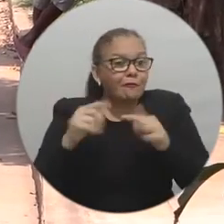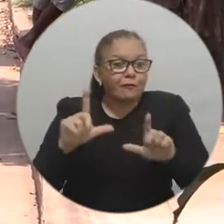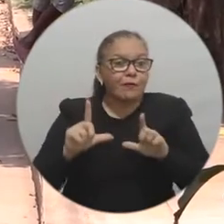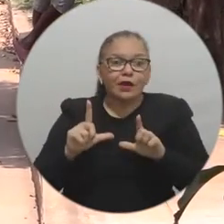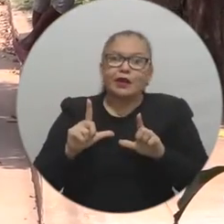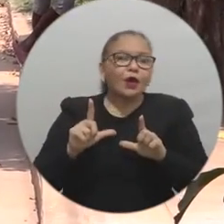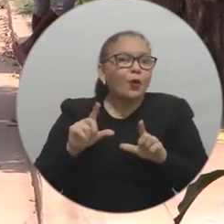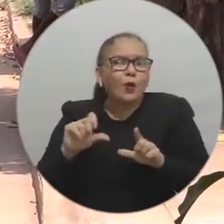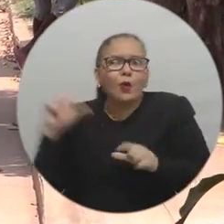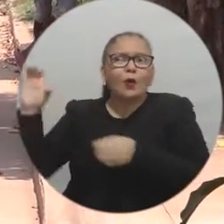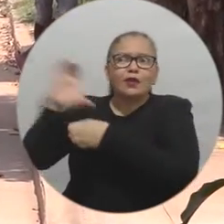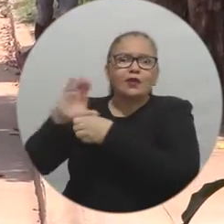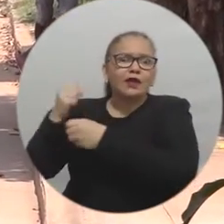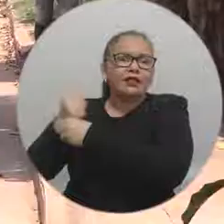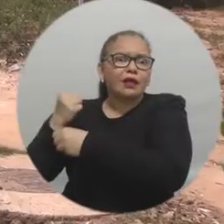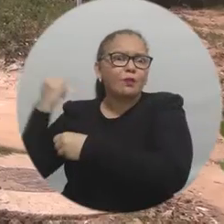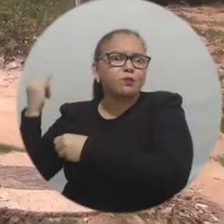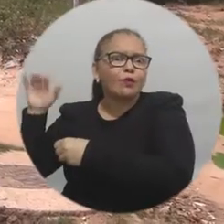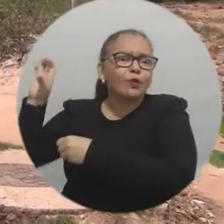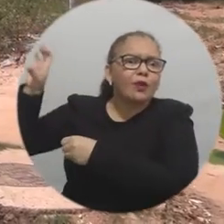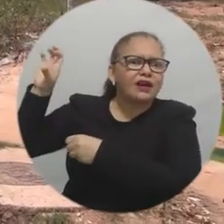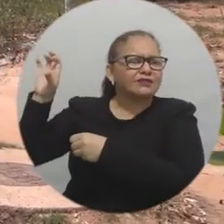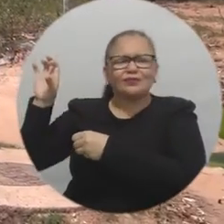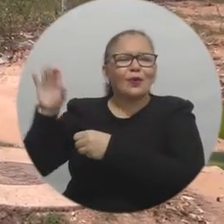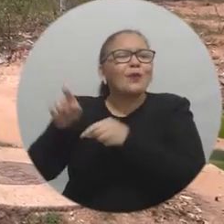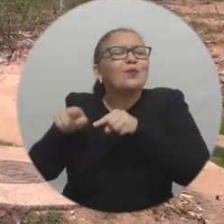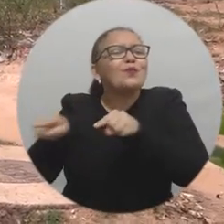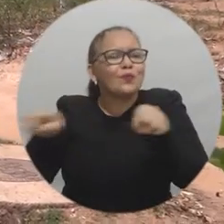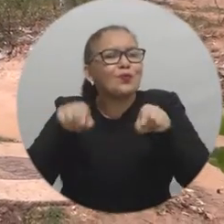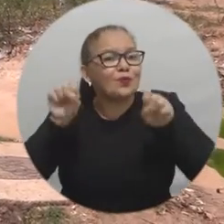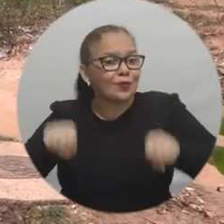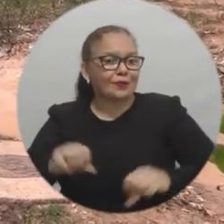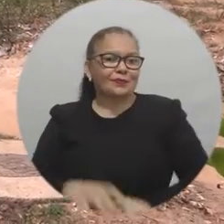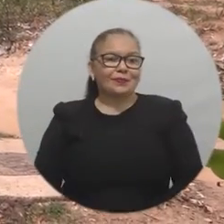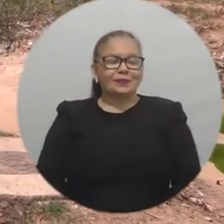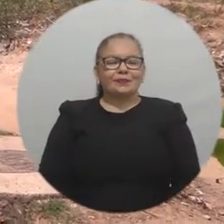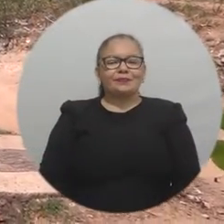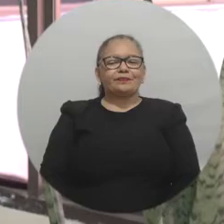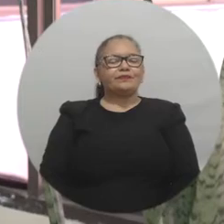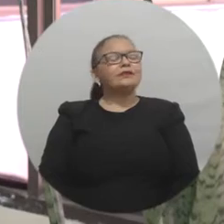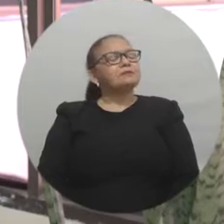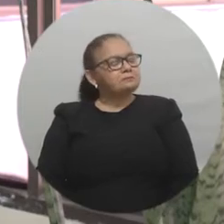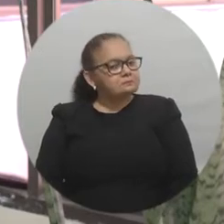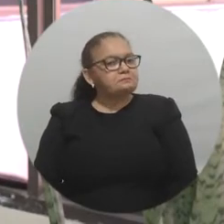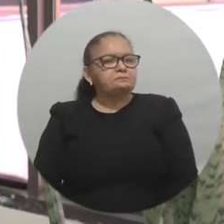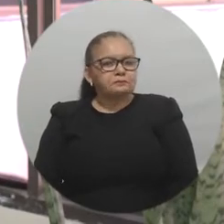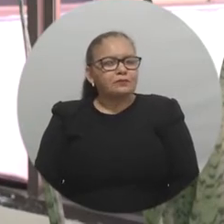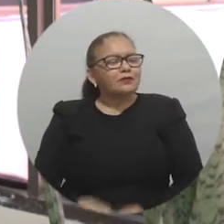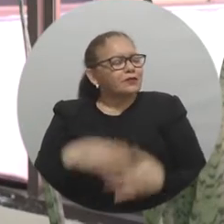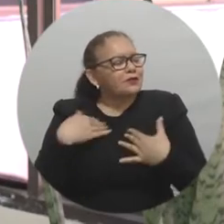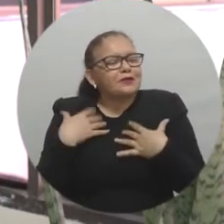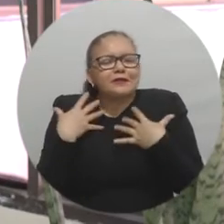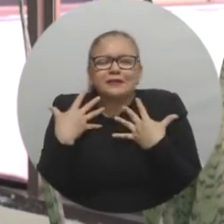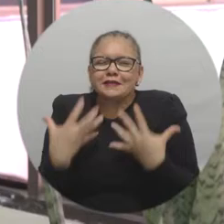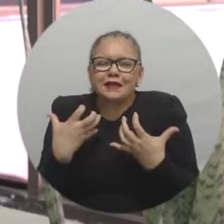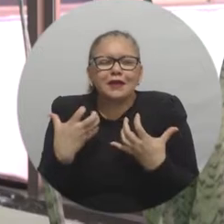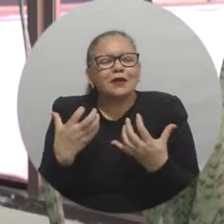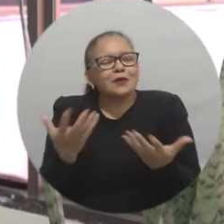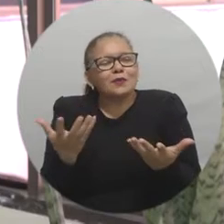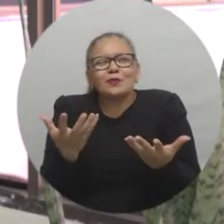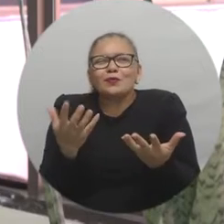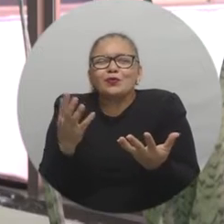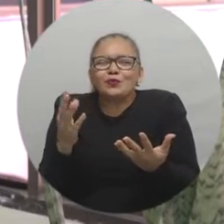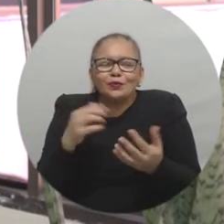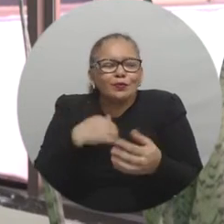a otras ciudades o a otros países cuando tienen mucho que aportar a la institución. Sí, realmente lo que estamos buscando es eso,